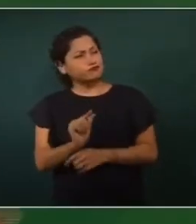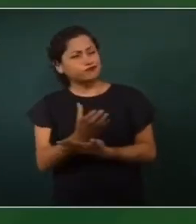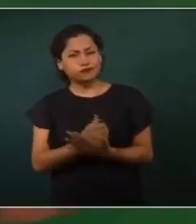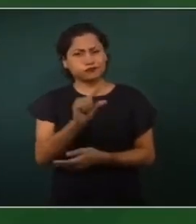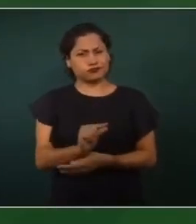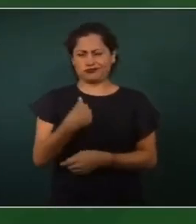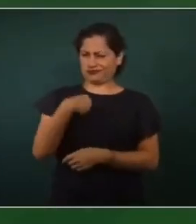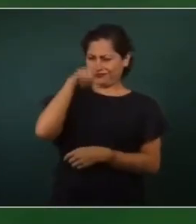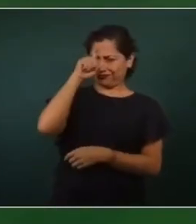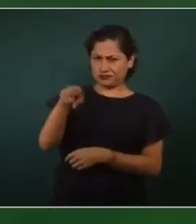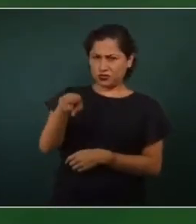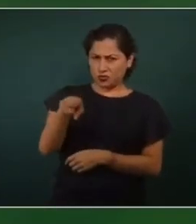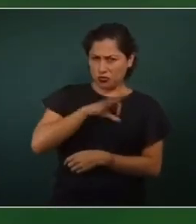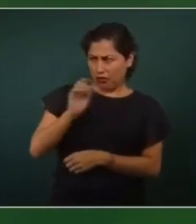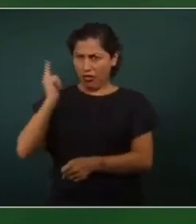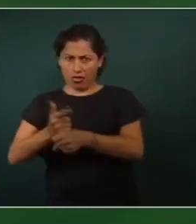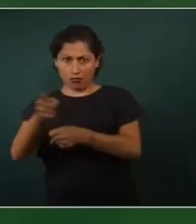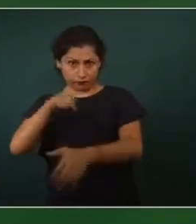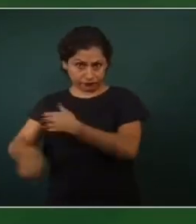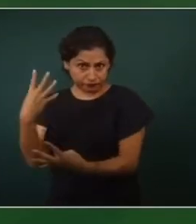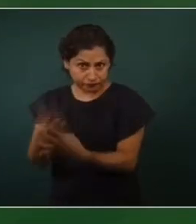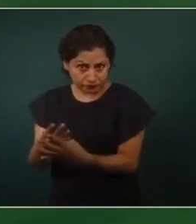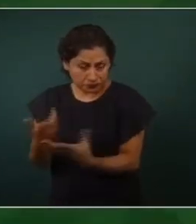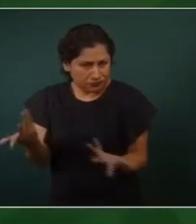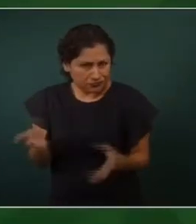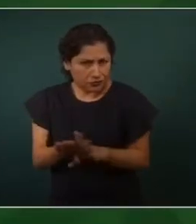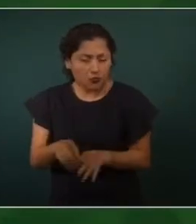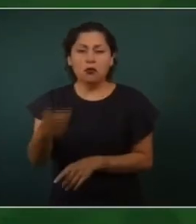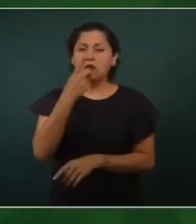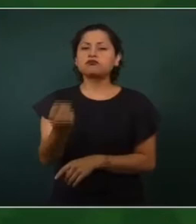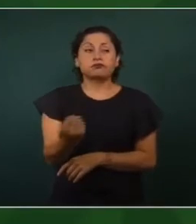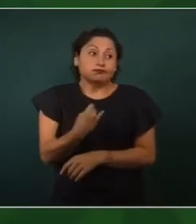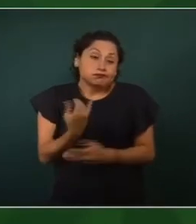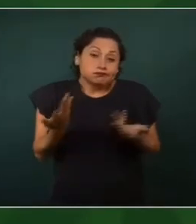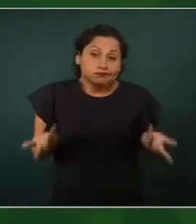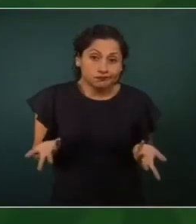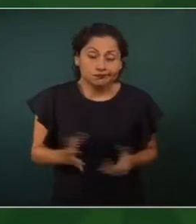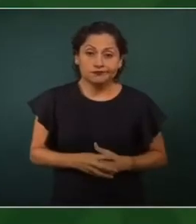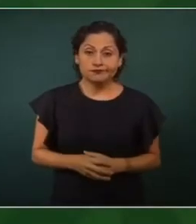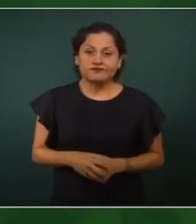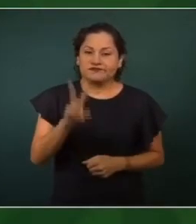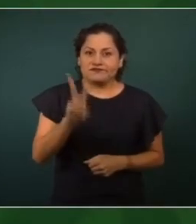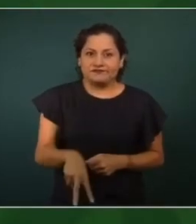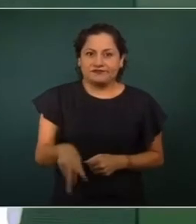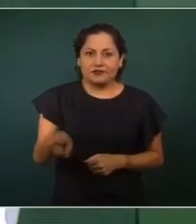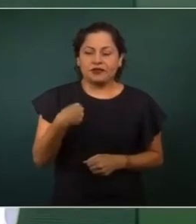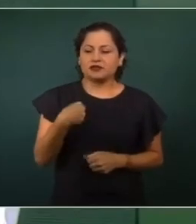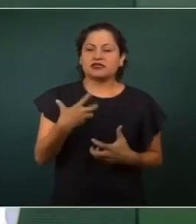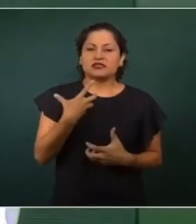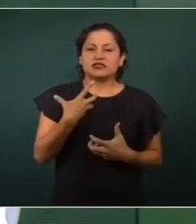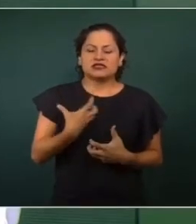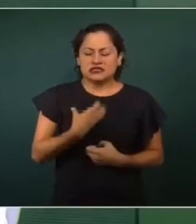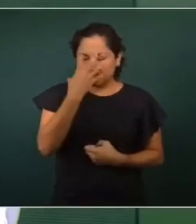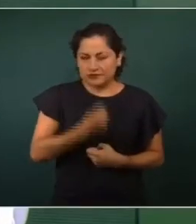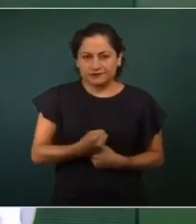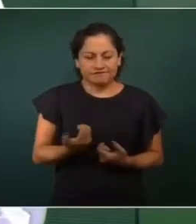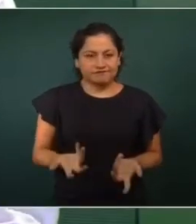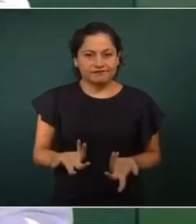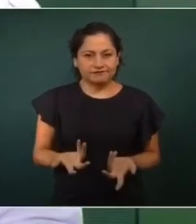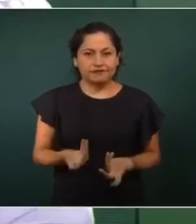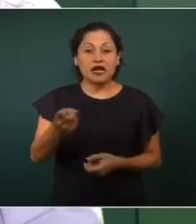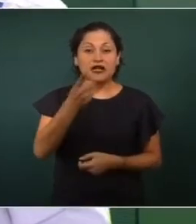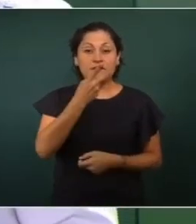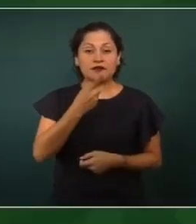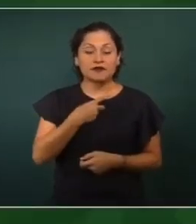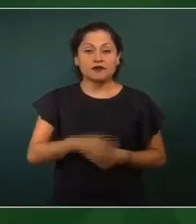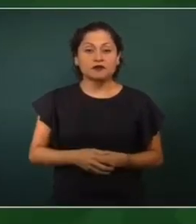Le decía, pero ¿puedes ir a la cárcel? Pues sí, me contestó. Algo muy fuerte, doloroso. Pero si voy a la